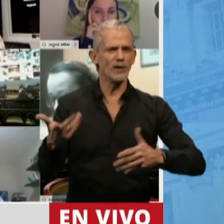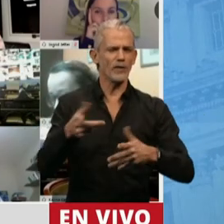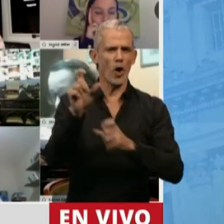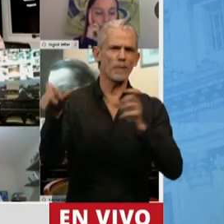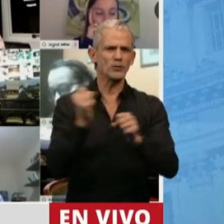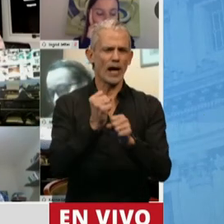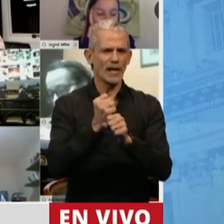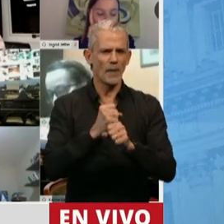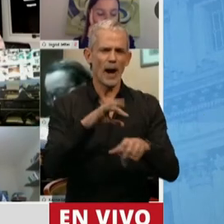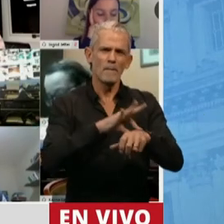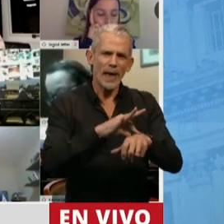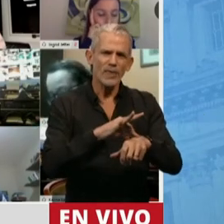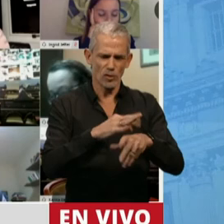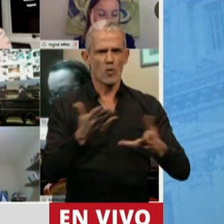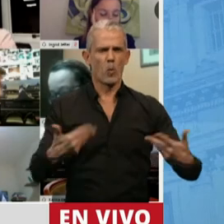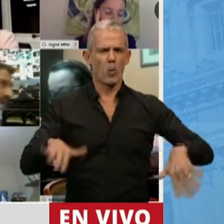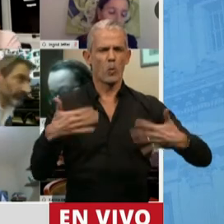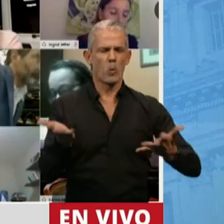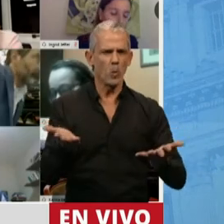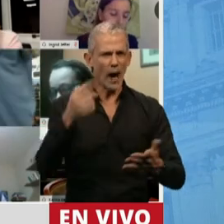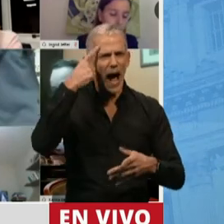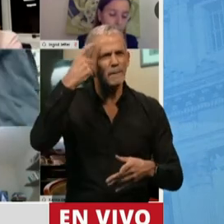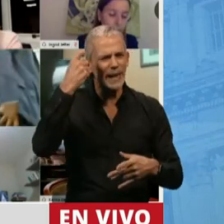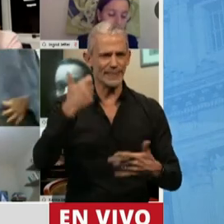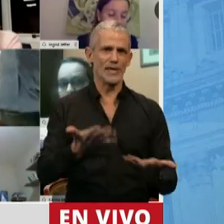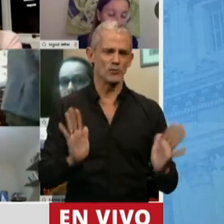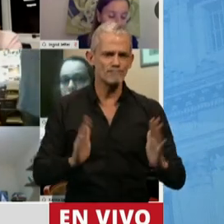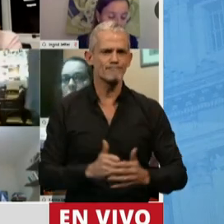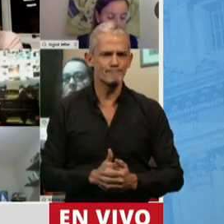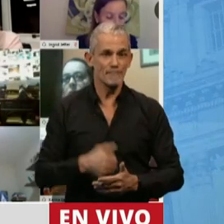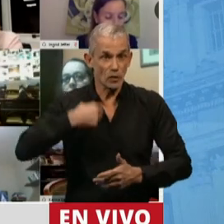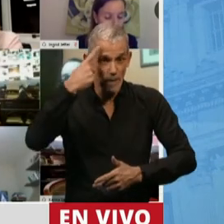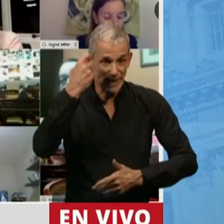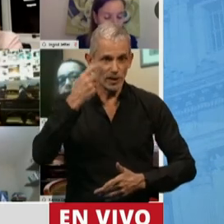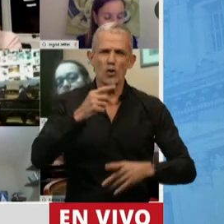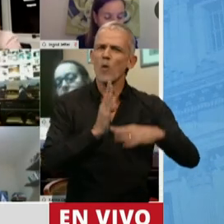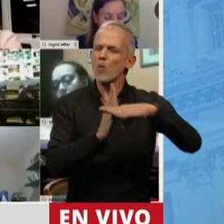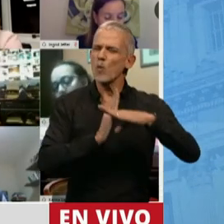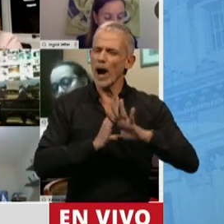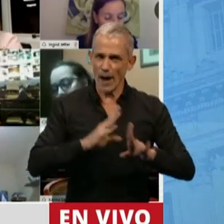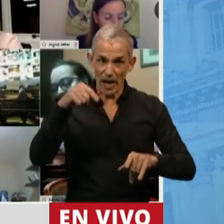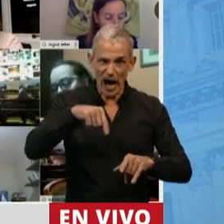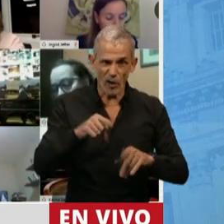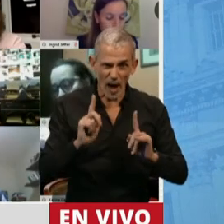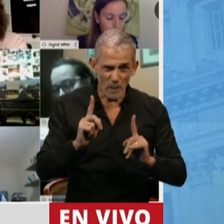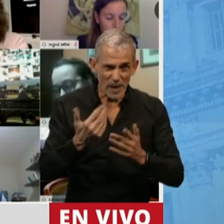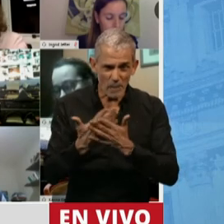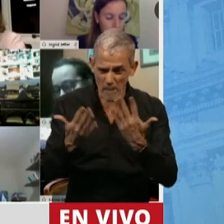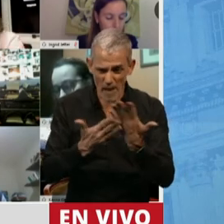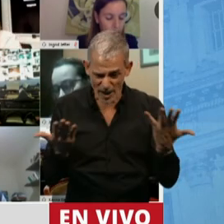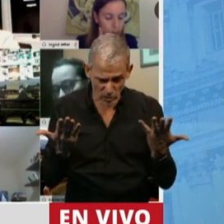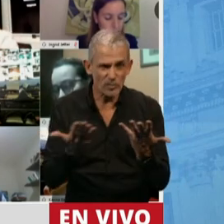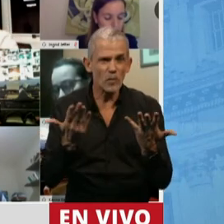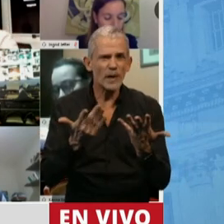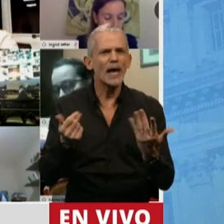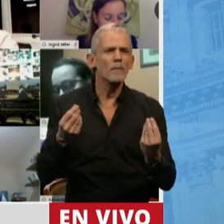trabajadores de la salud aprendieron. Sí, entonces nunca, nunca más, se van a usar esas manos